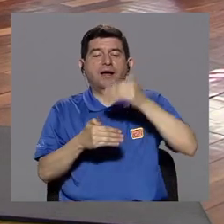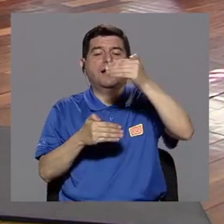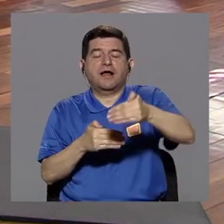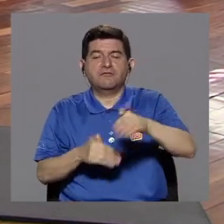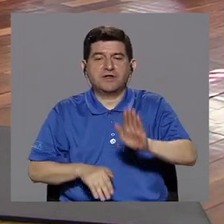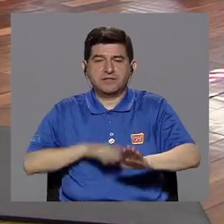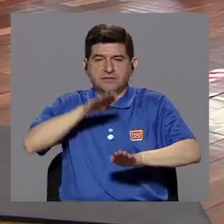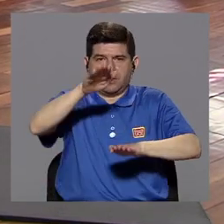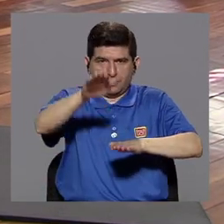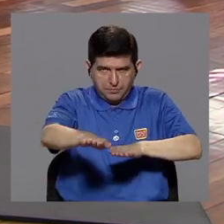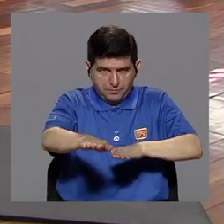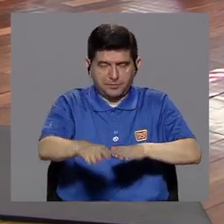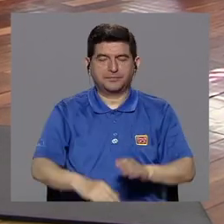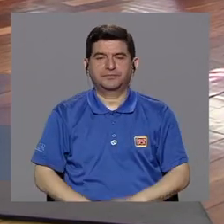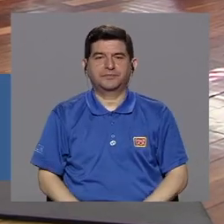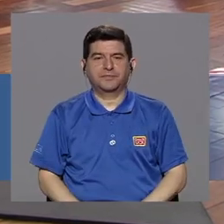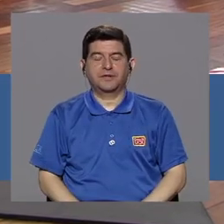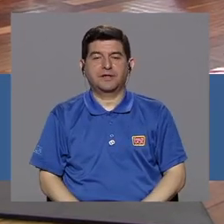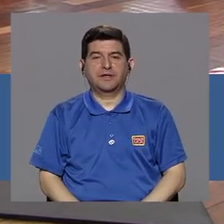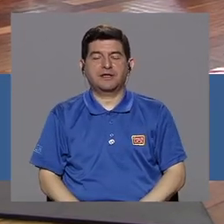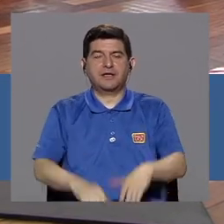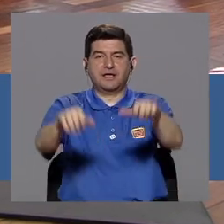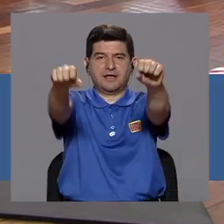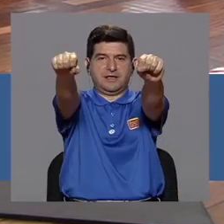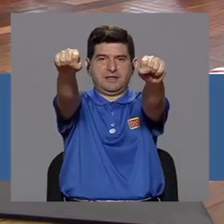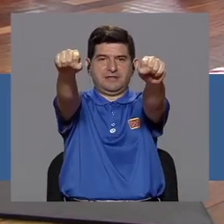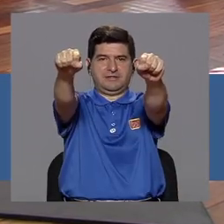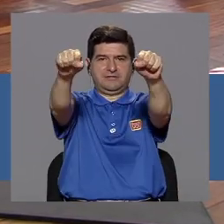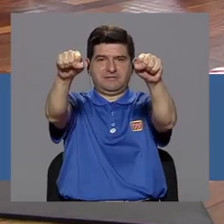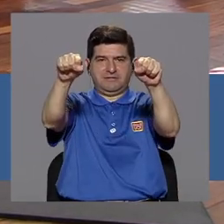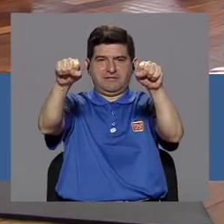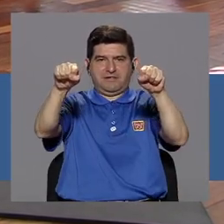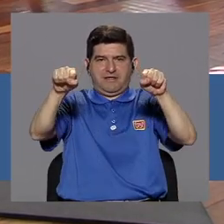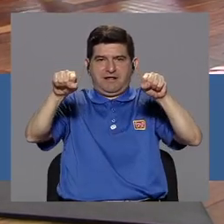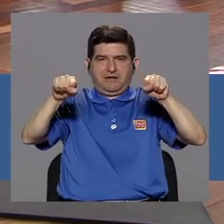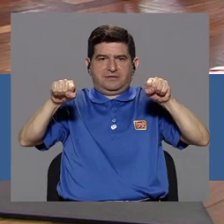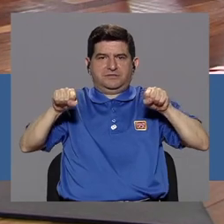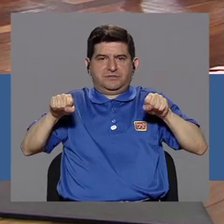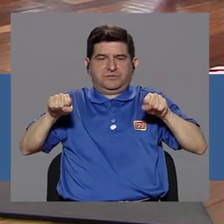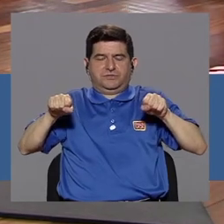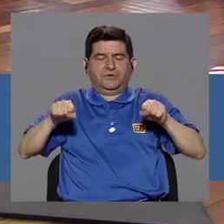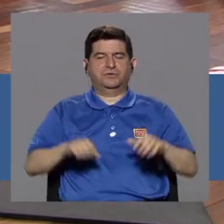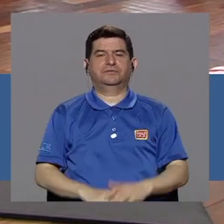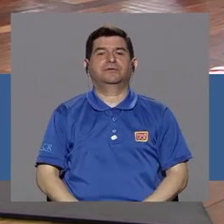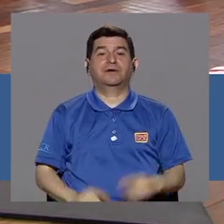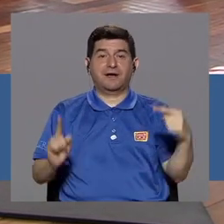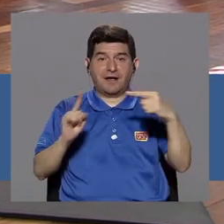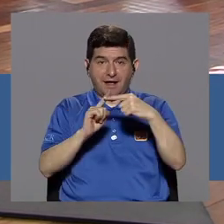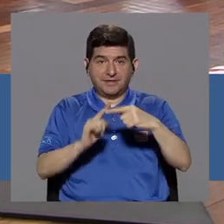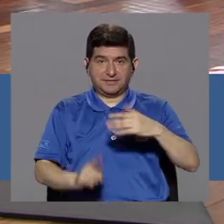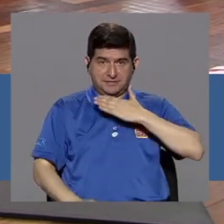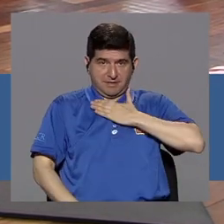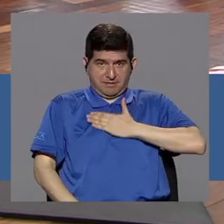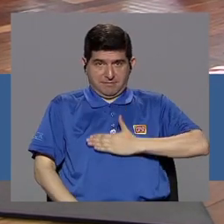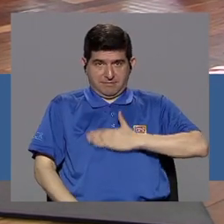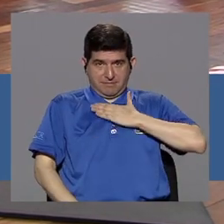dar un paso hacia el frente y realizar una tracción hasta que nuestro pecho